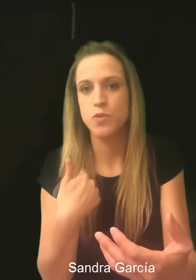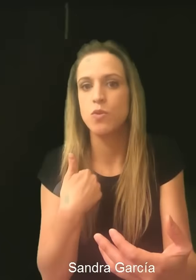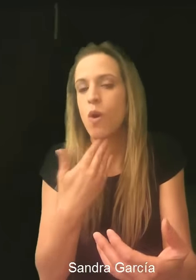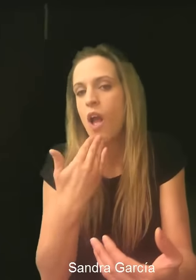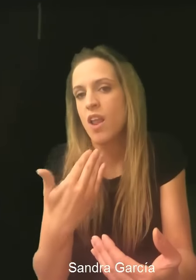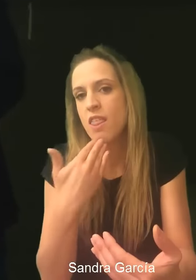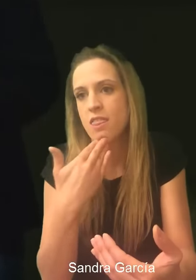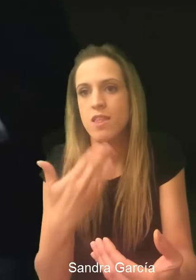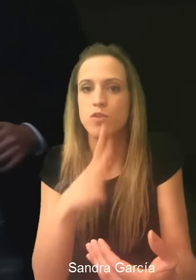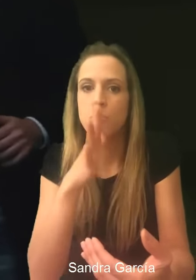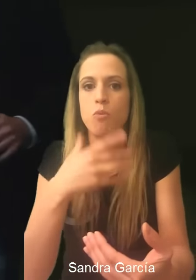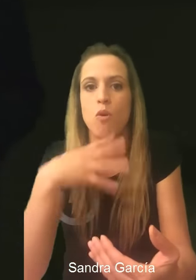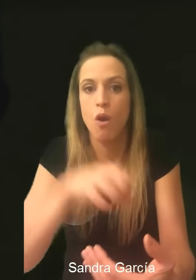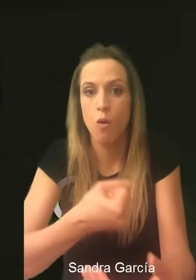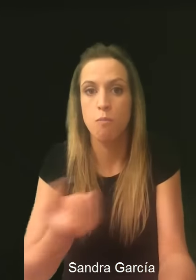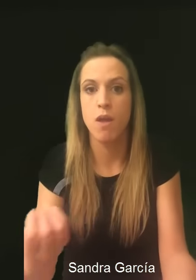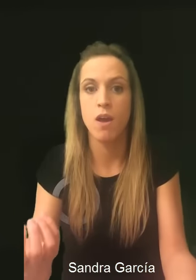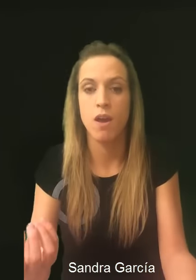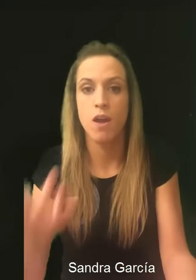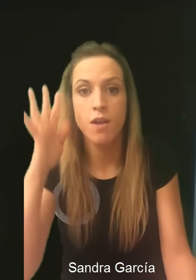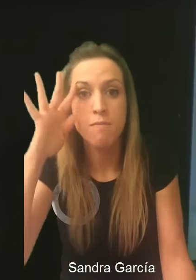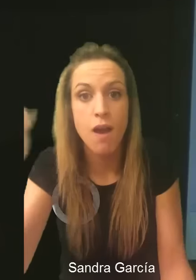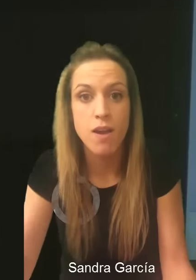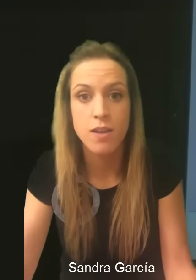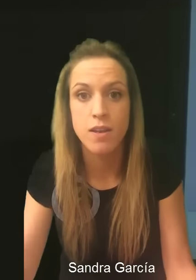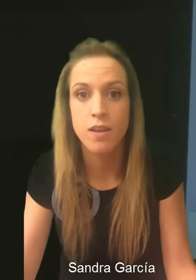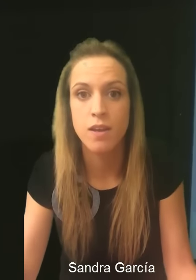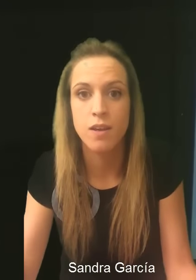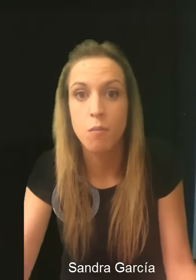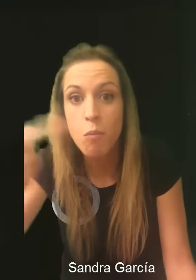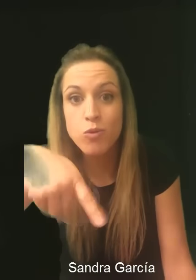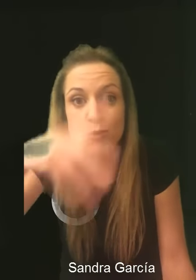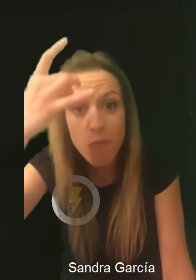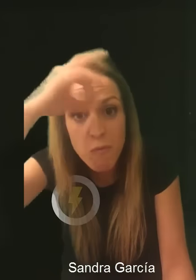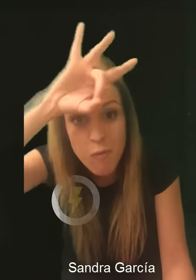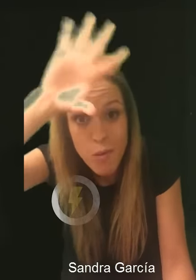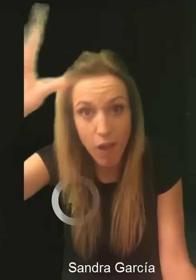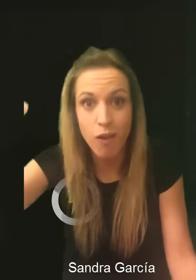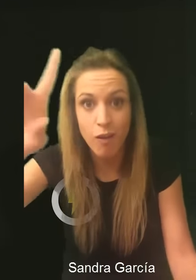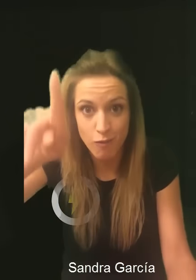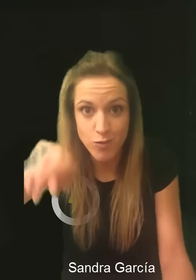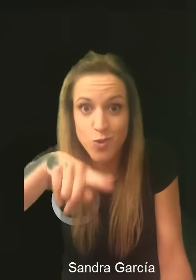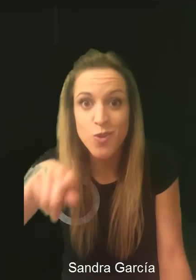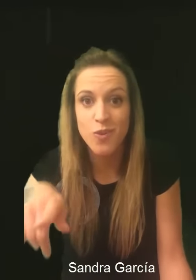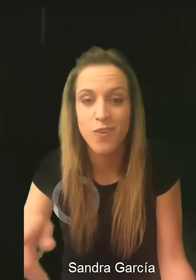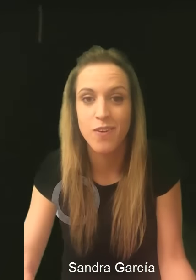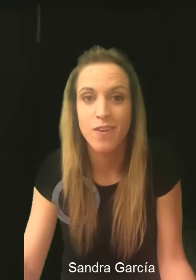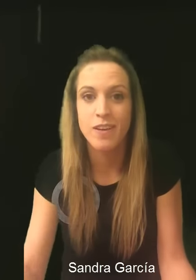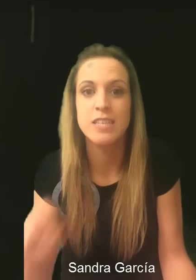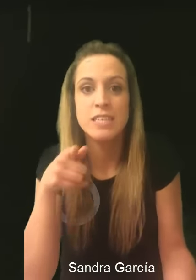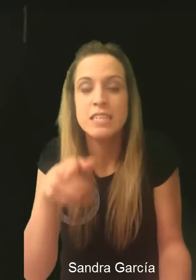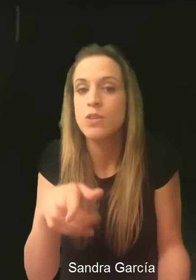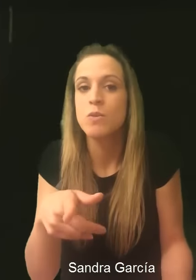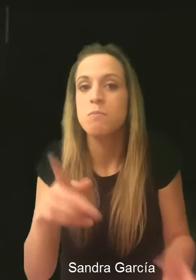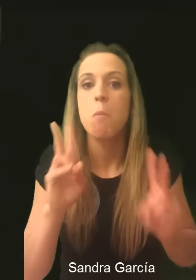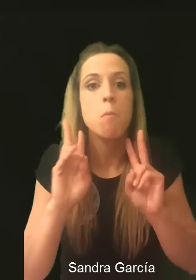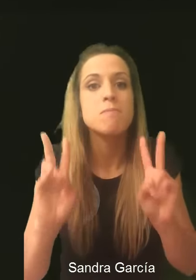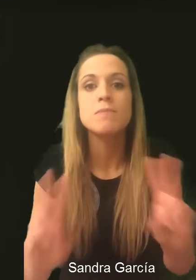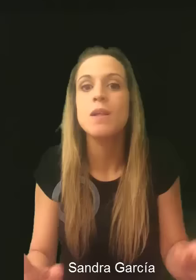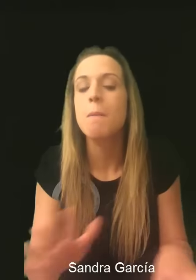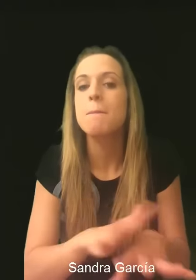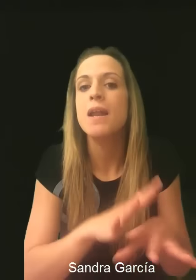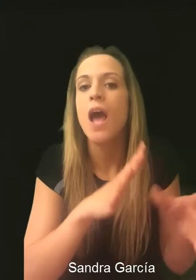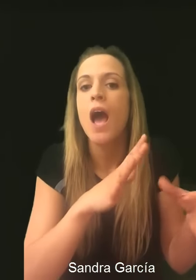mis teléfonos móviles e info arroba domolestra punto com. Os podéis quedar flipados, ¿no? Ese vídeo crea